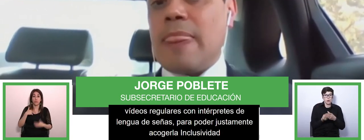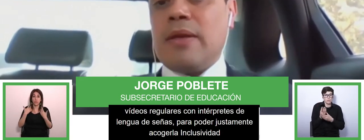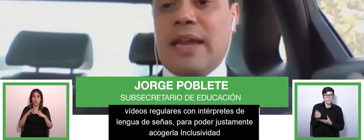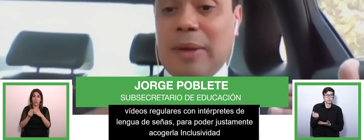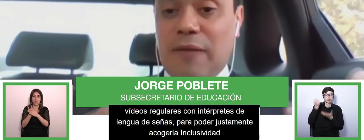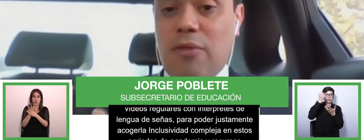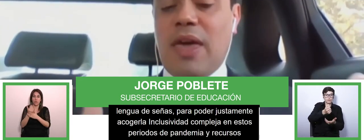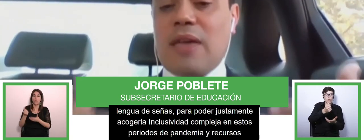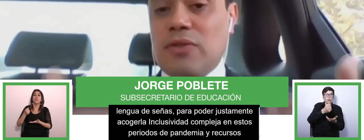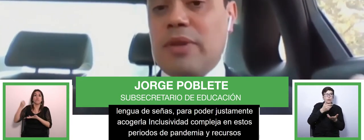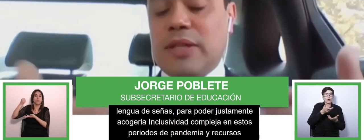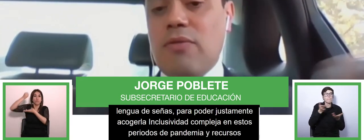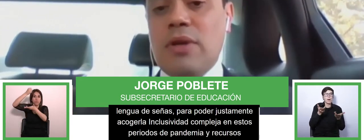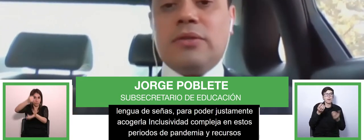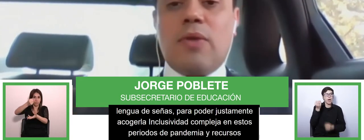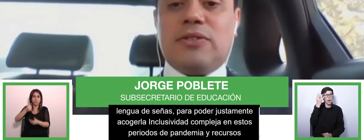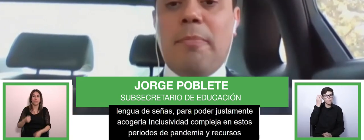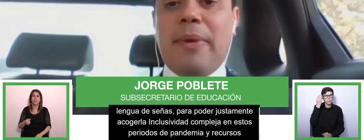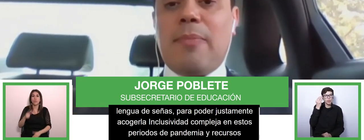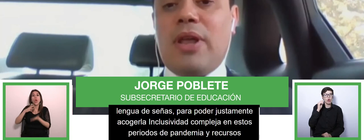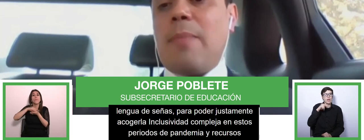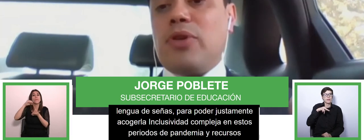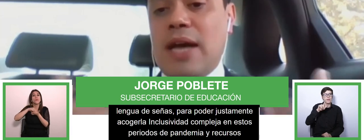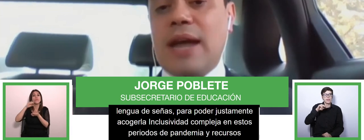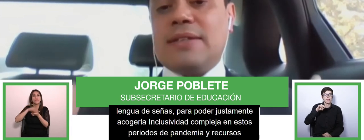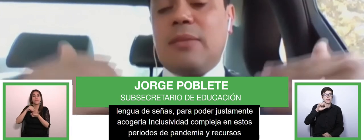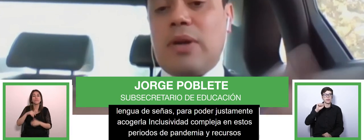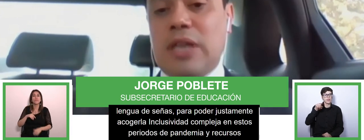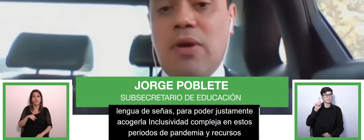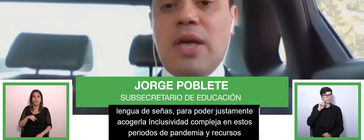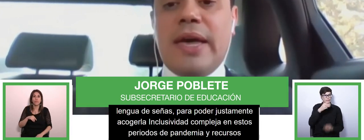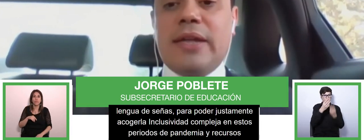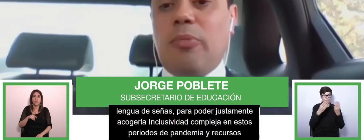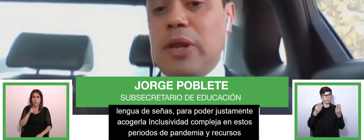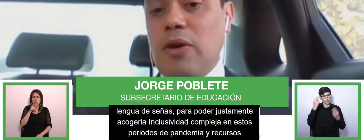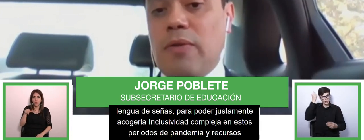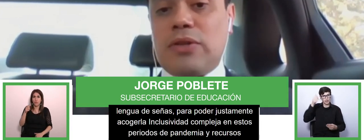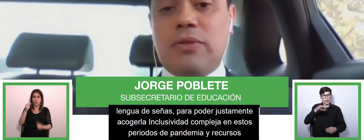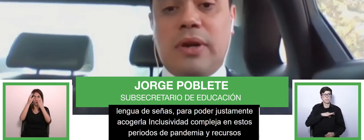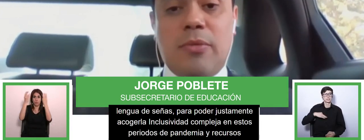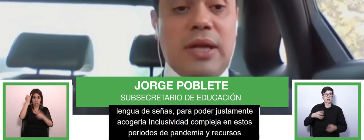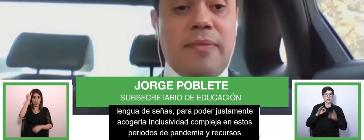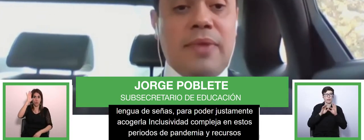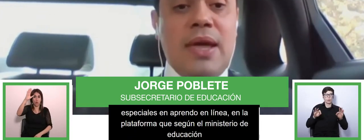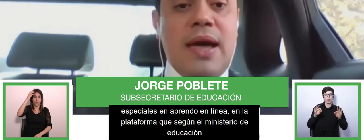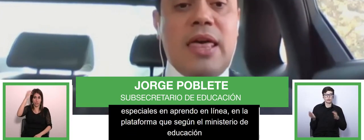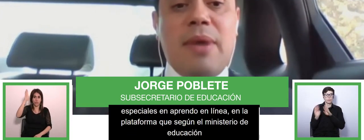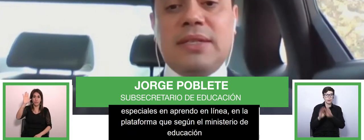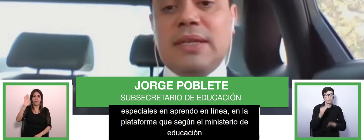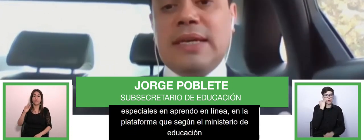Línea que es la plataforma que diseñó el ministerio de educación para poder apoyar al sistema educativo en estos periodos de educación remota